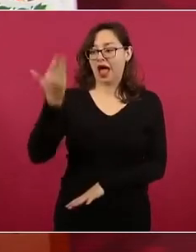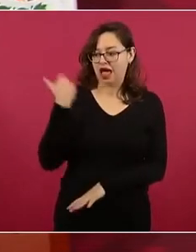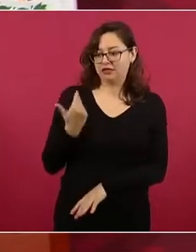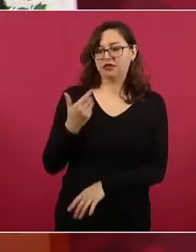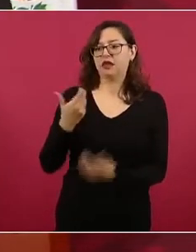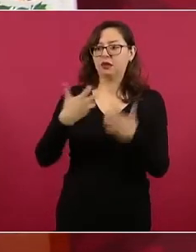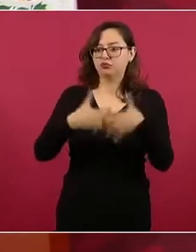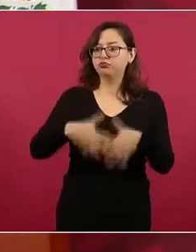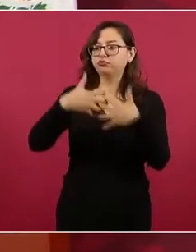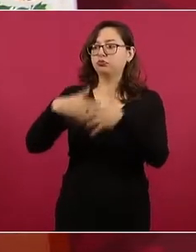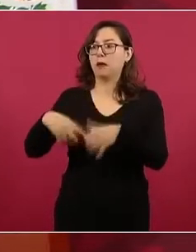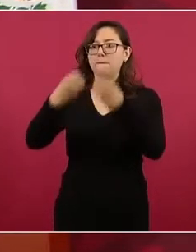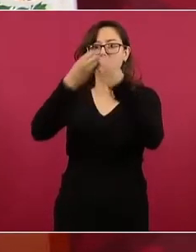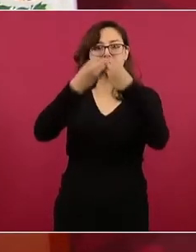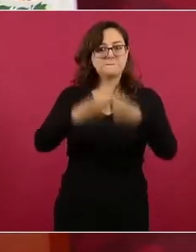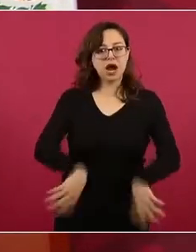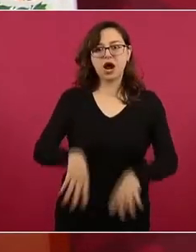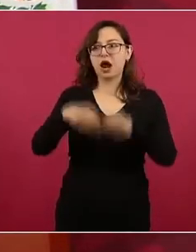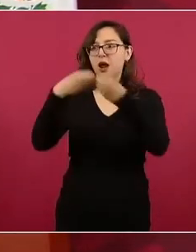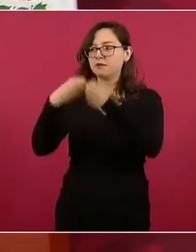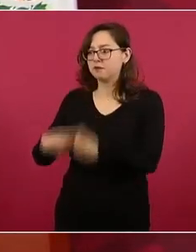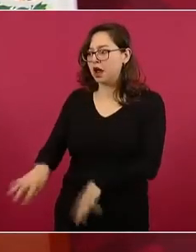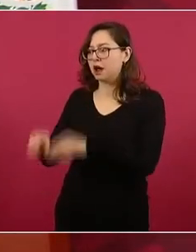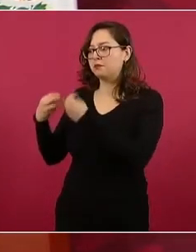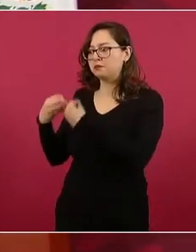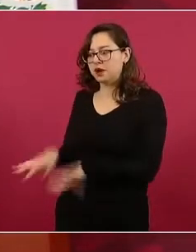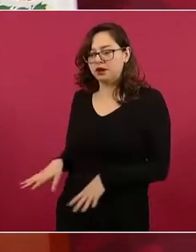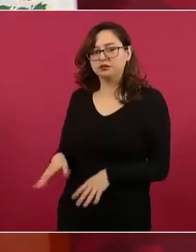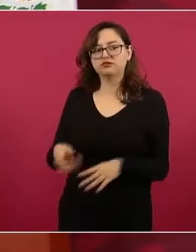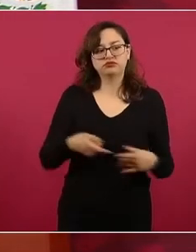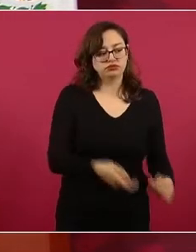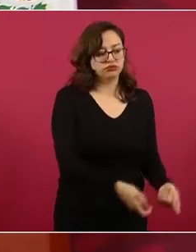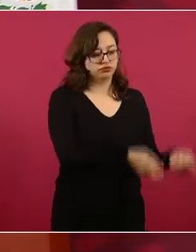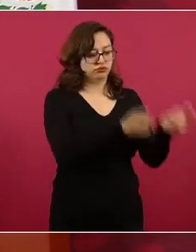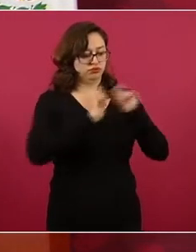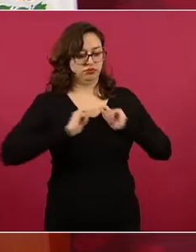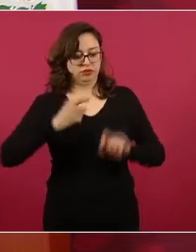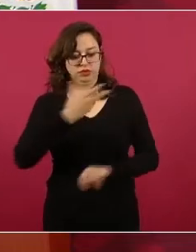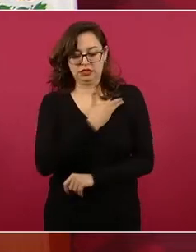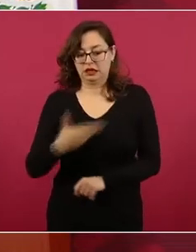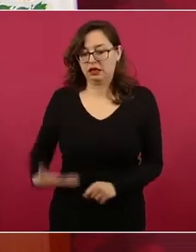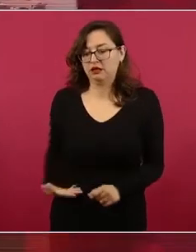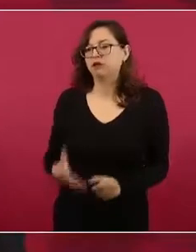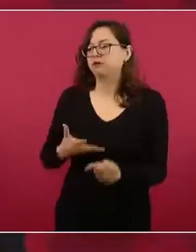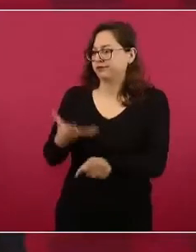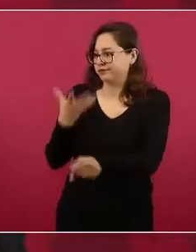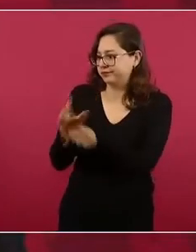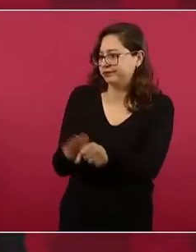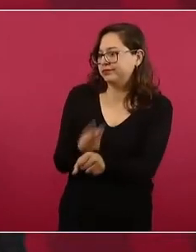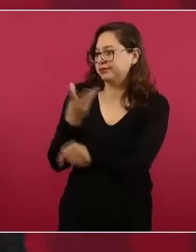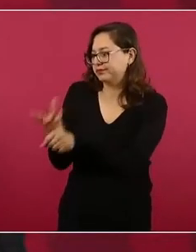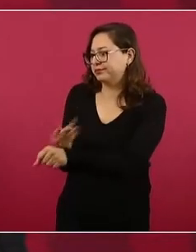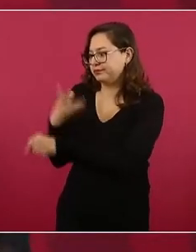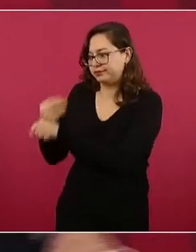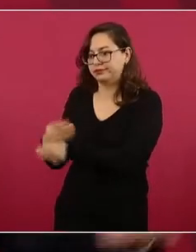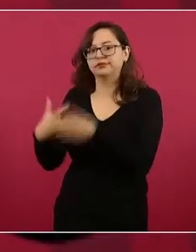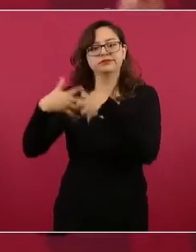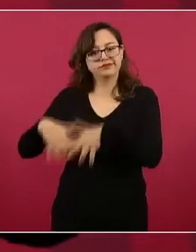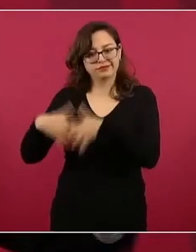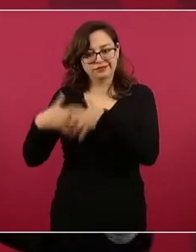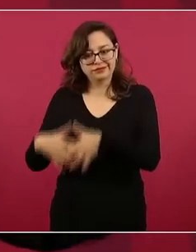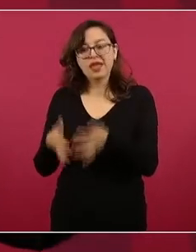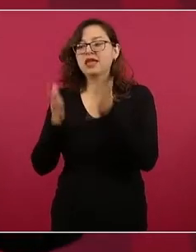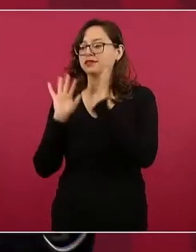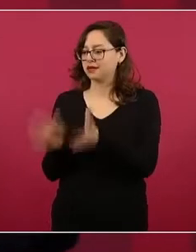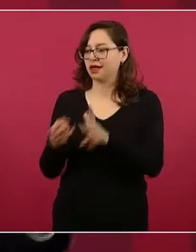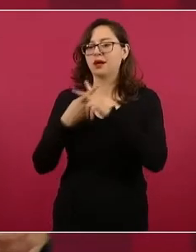fertilizantes las estamos rehabilitando y se está